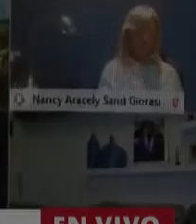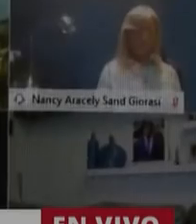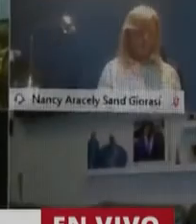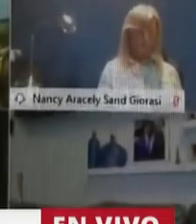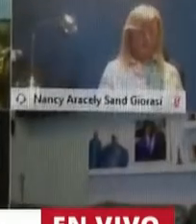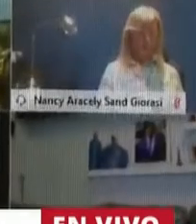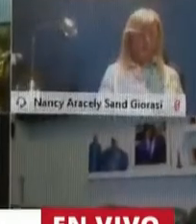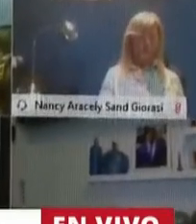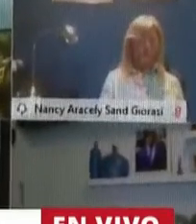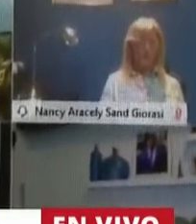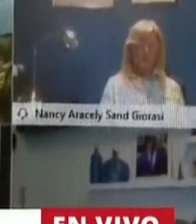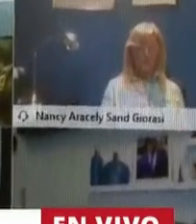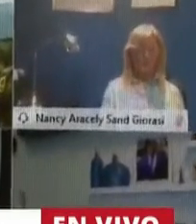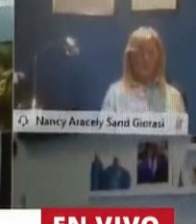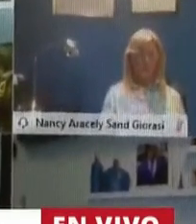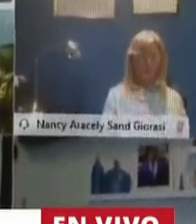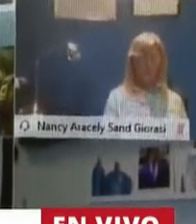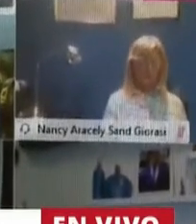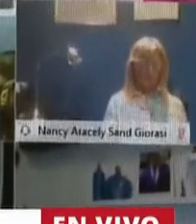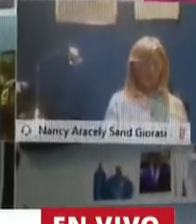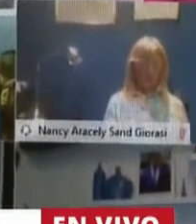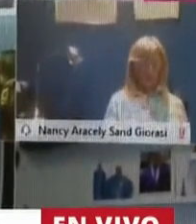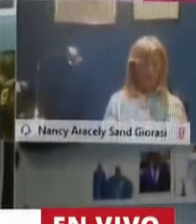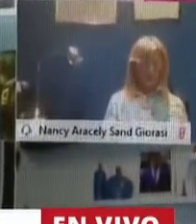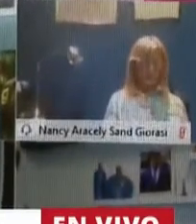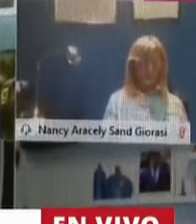La palabra el diputado Rubén Mancí.